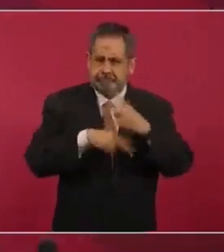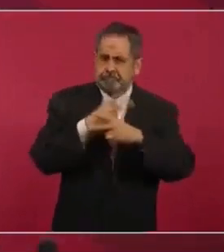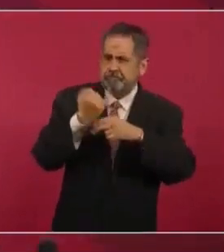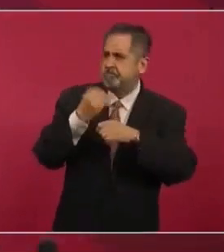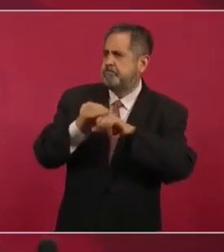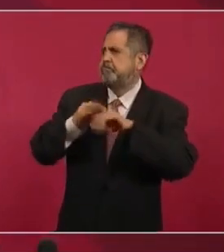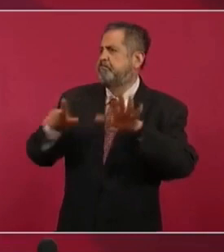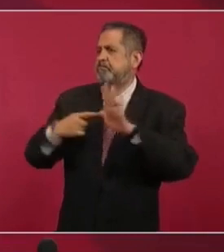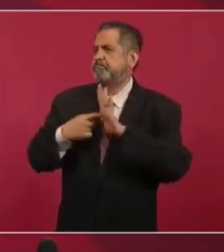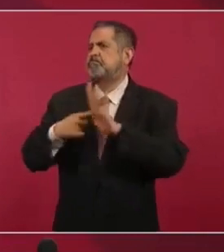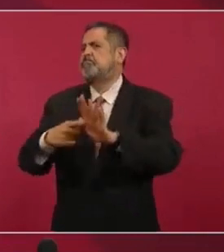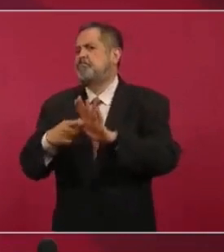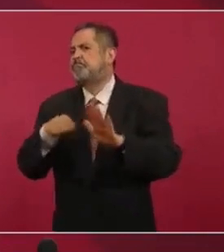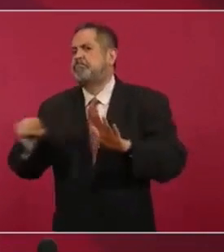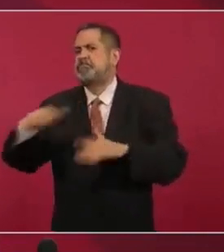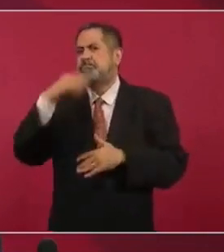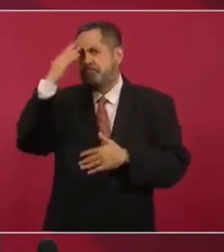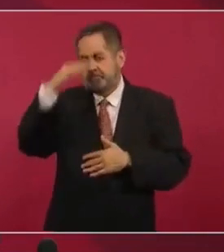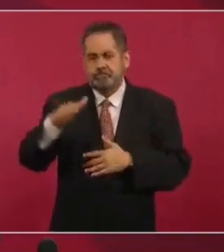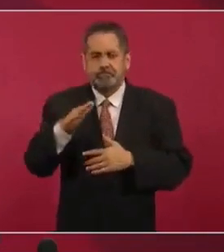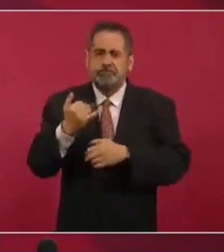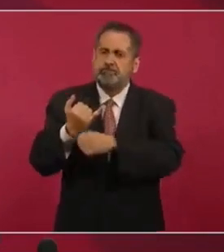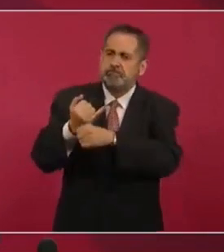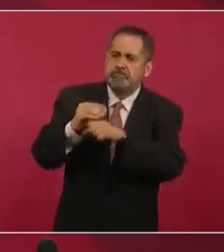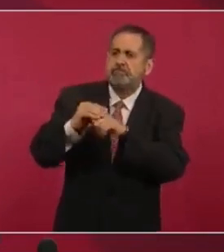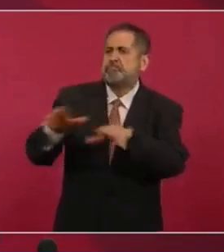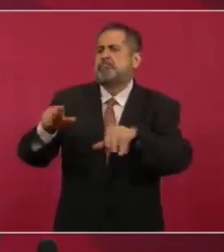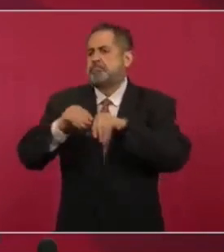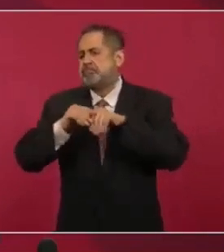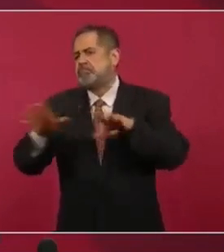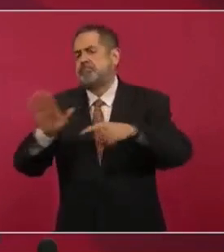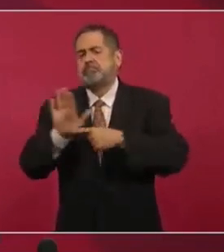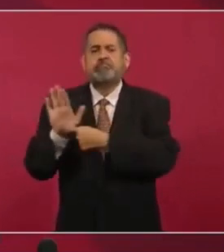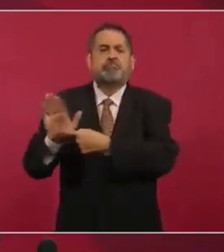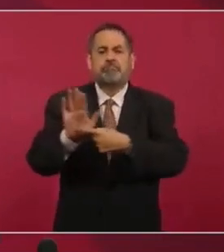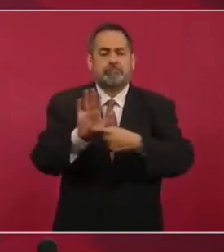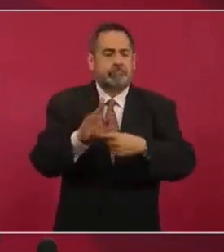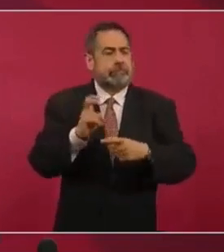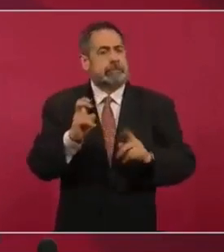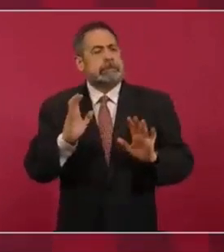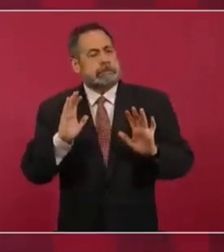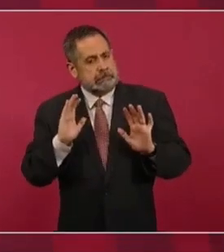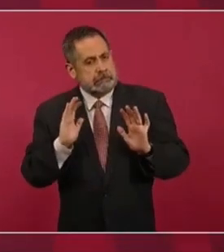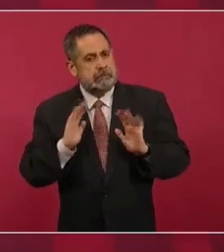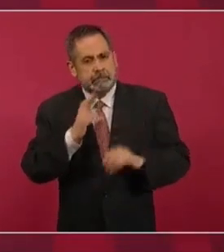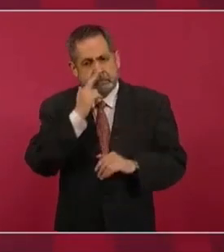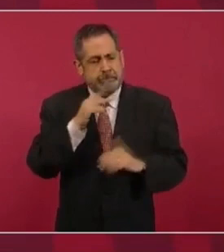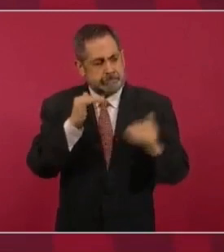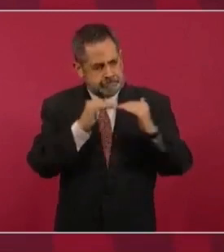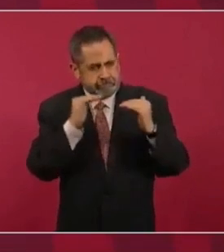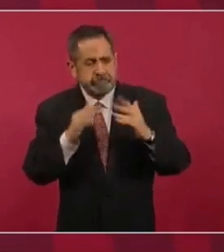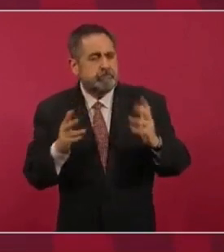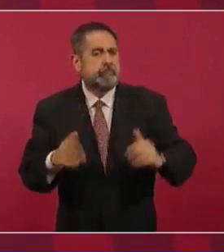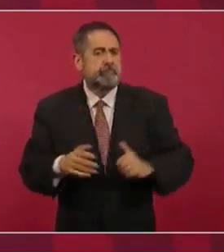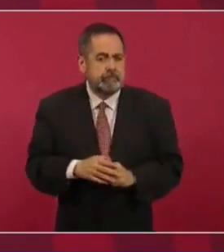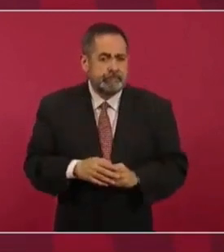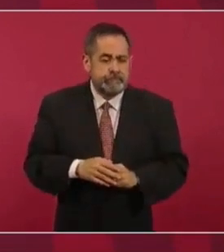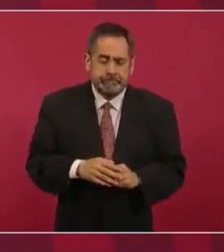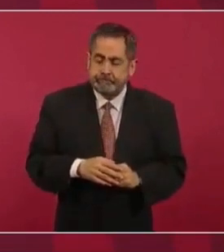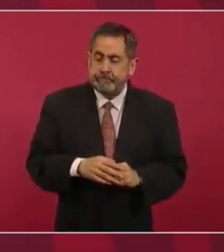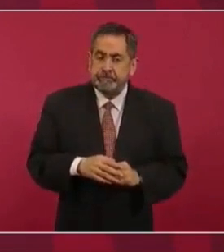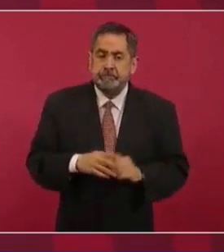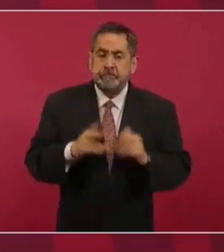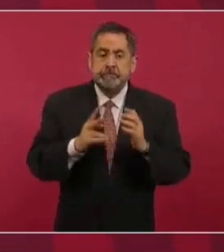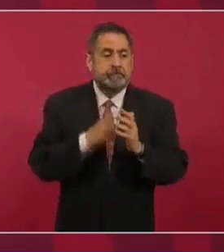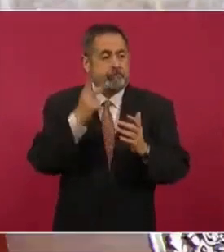tenga información, porque, repito, no